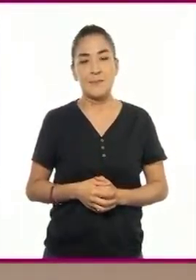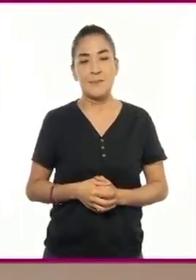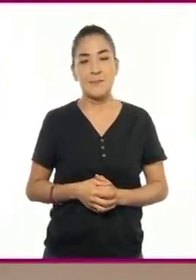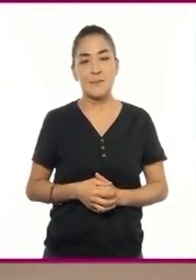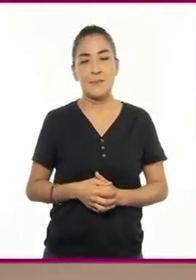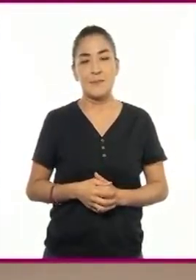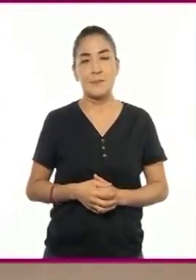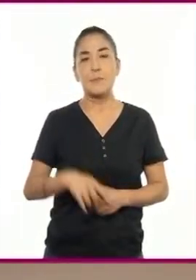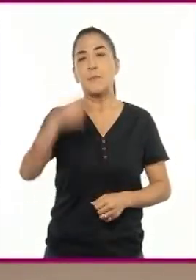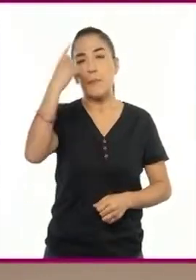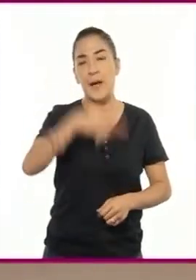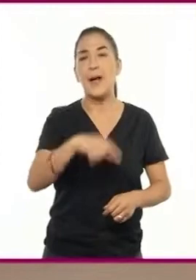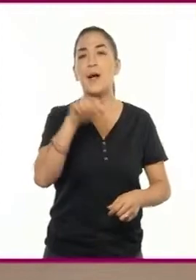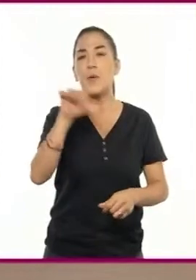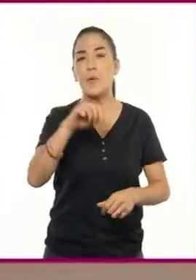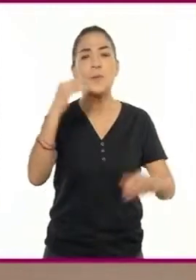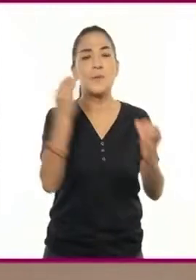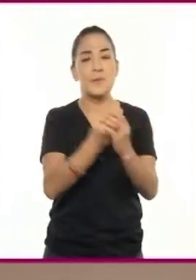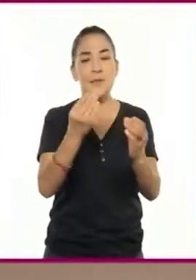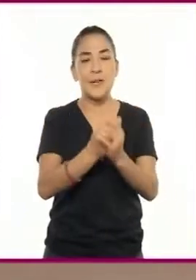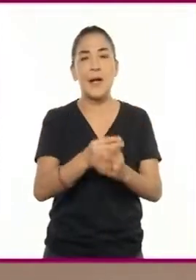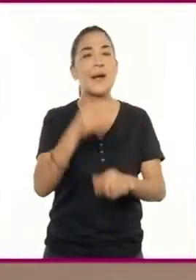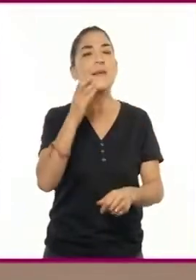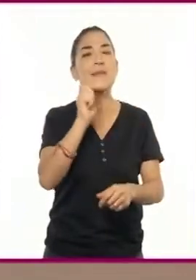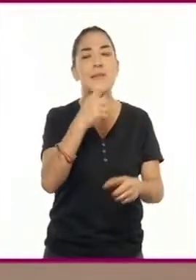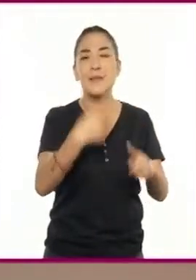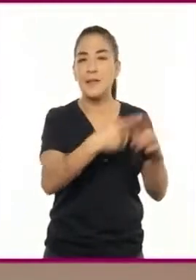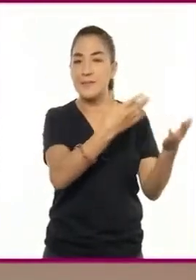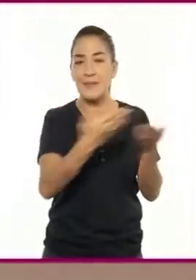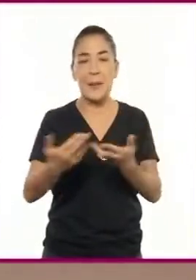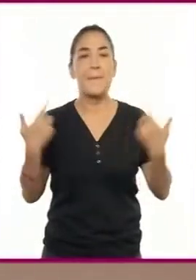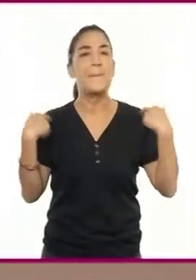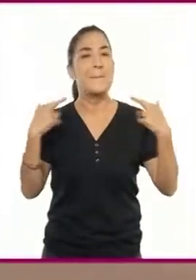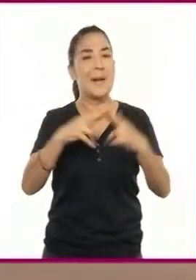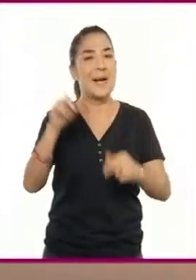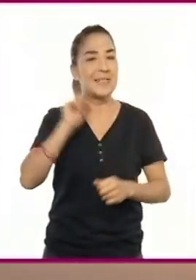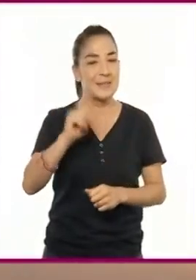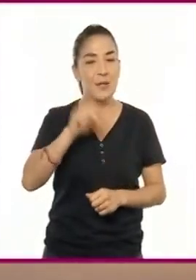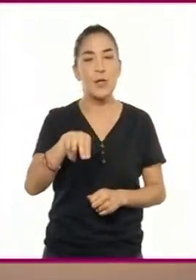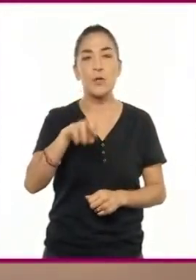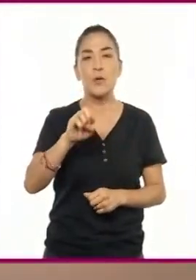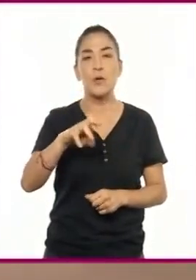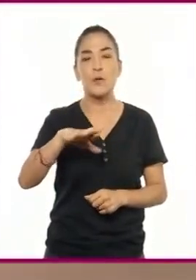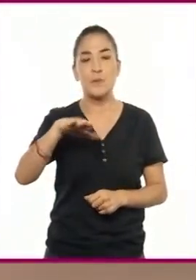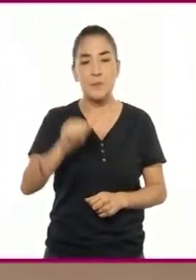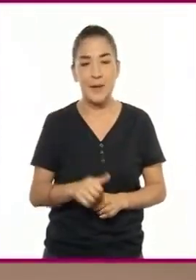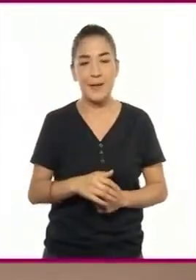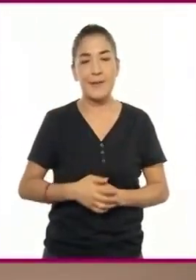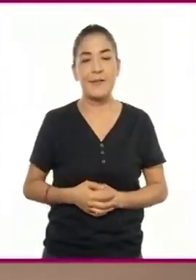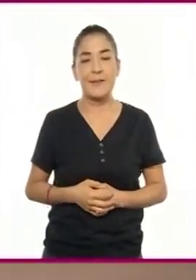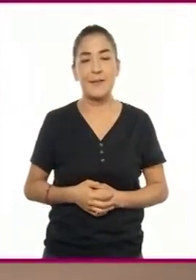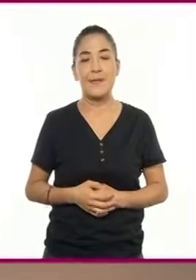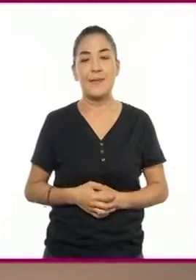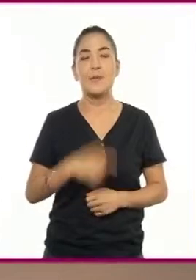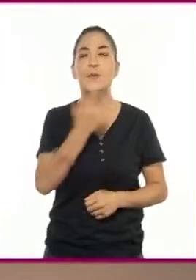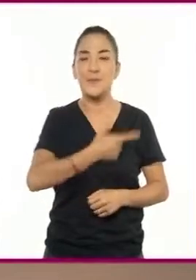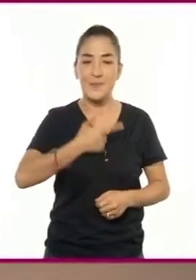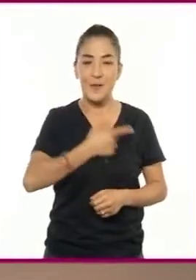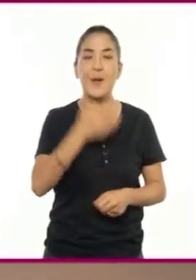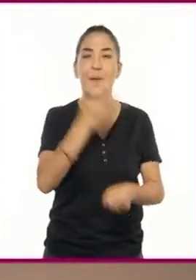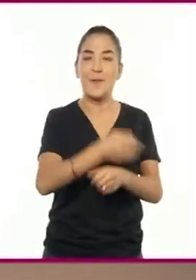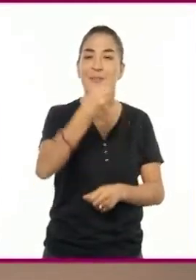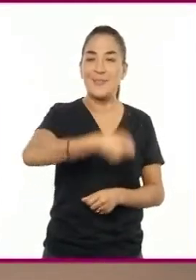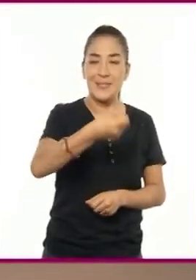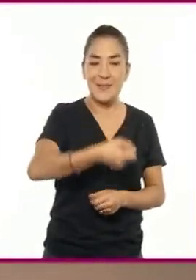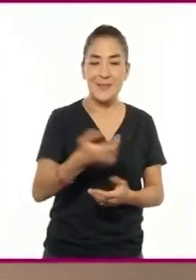Para dirigir esta sesión, se encuentra con nosotros la maestra Norma Thalía Montaño Andrade, a quien tengo el gusto de